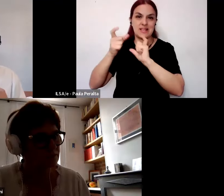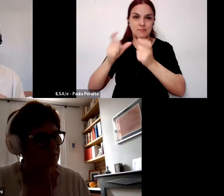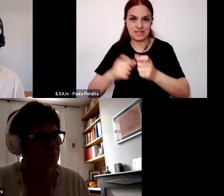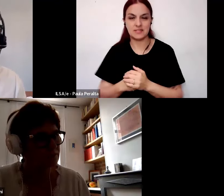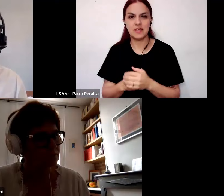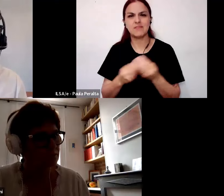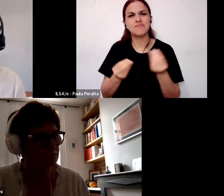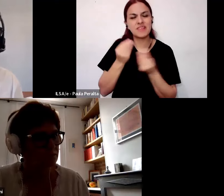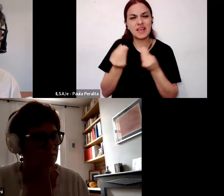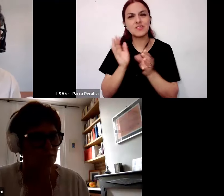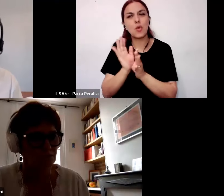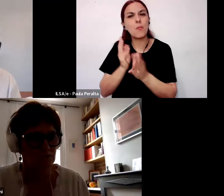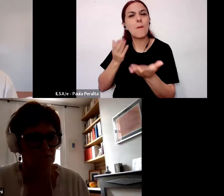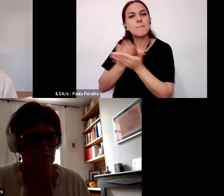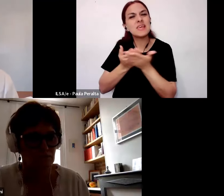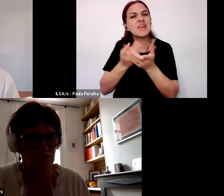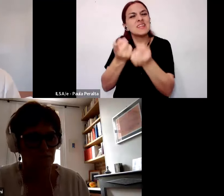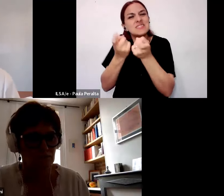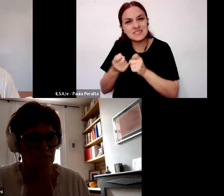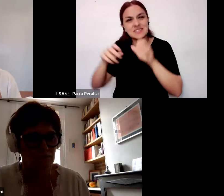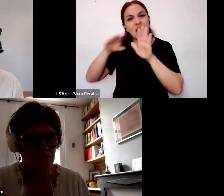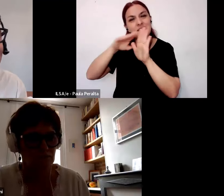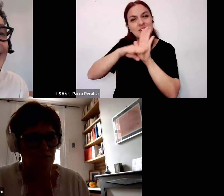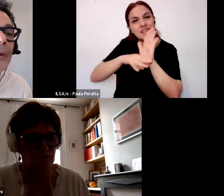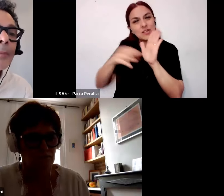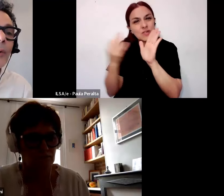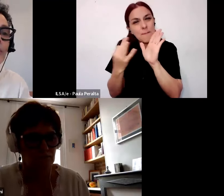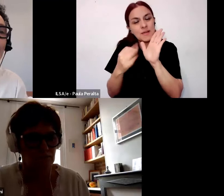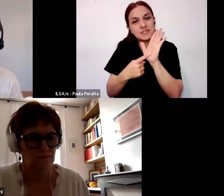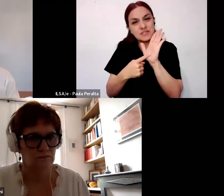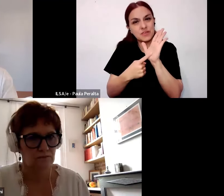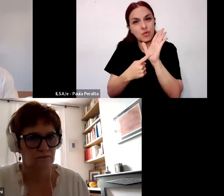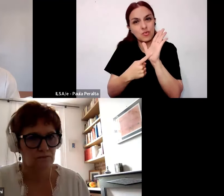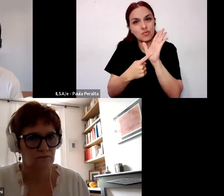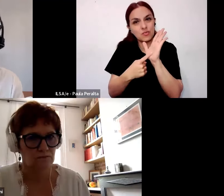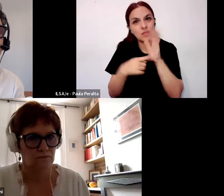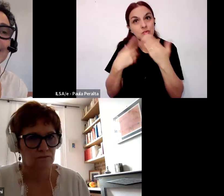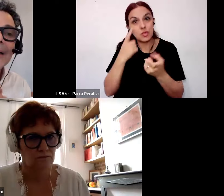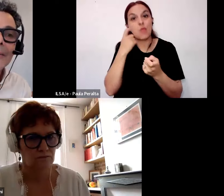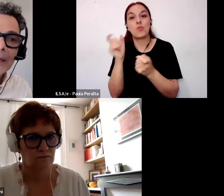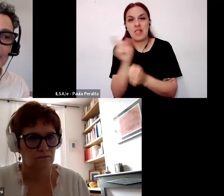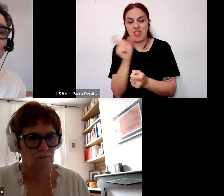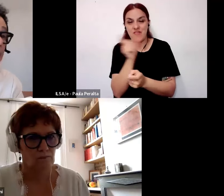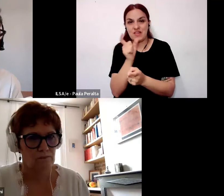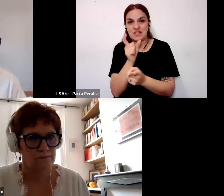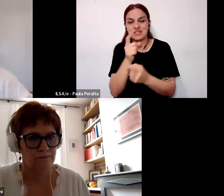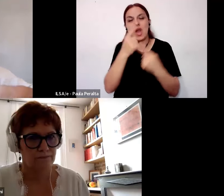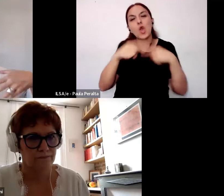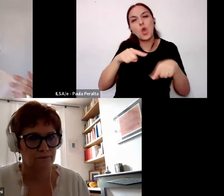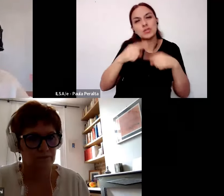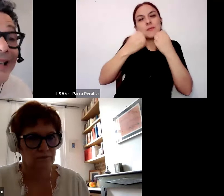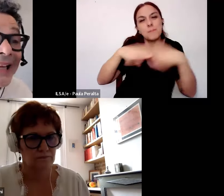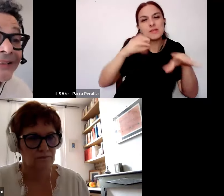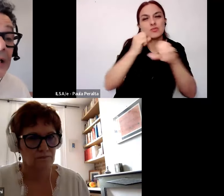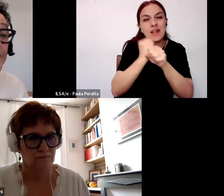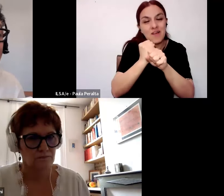reclama criterios específicos que distinguirían el saber producido de aquel saber que se